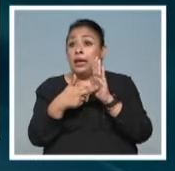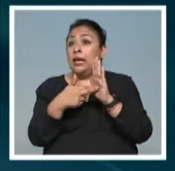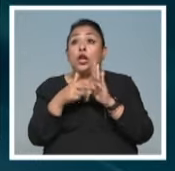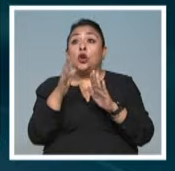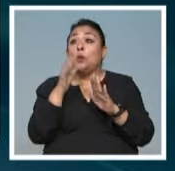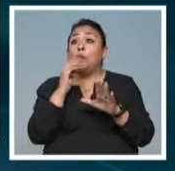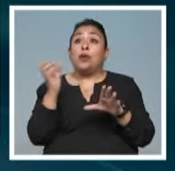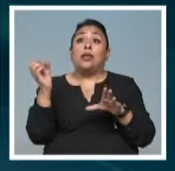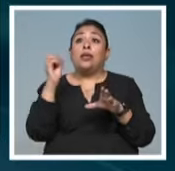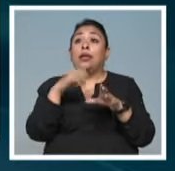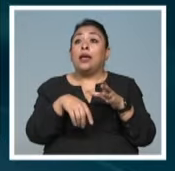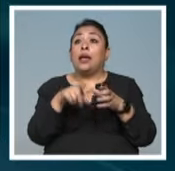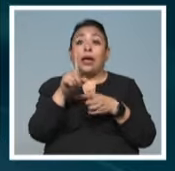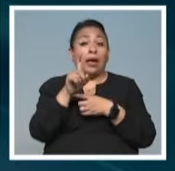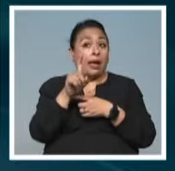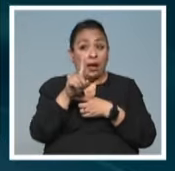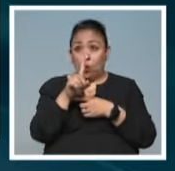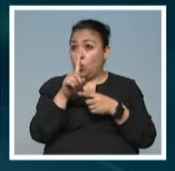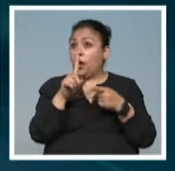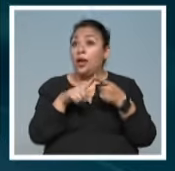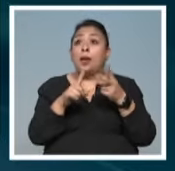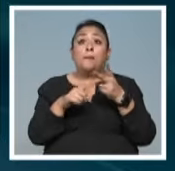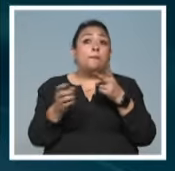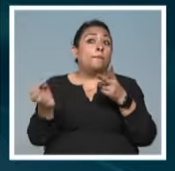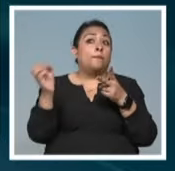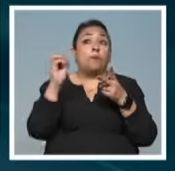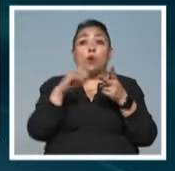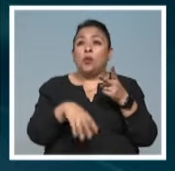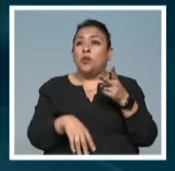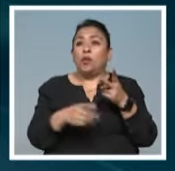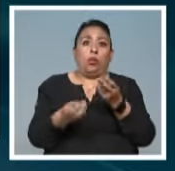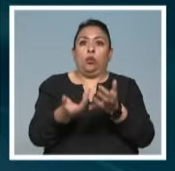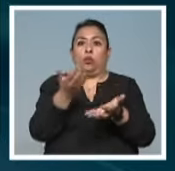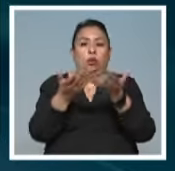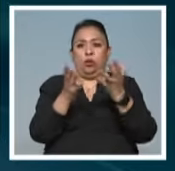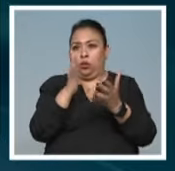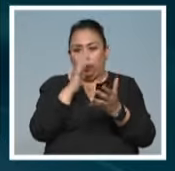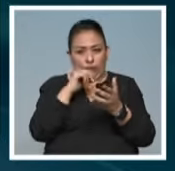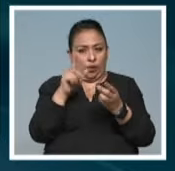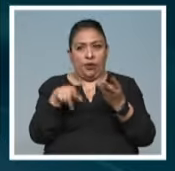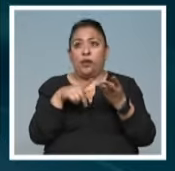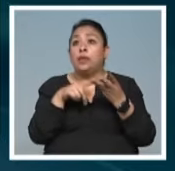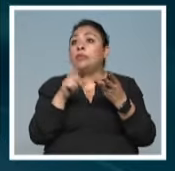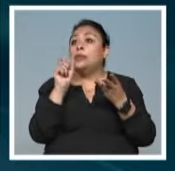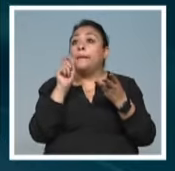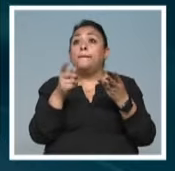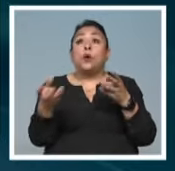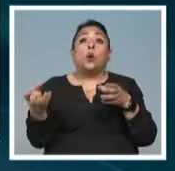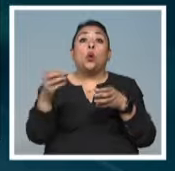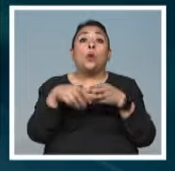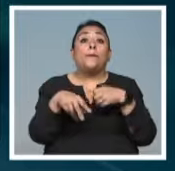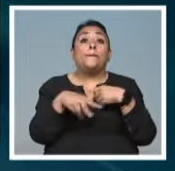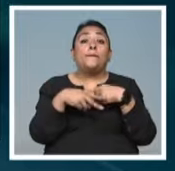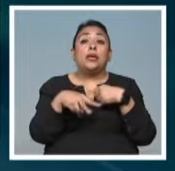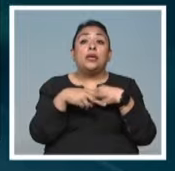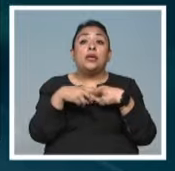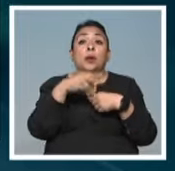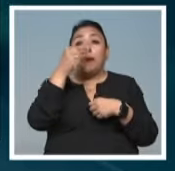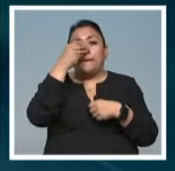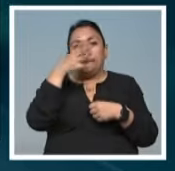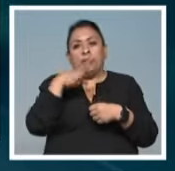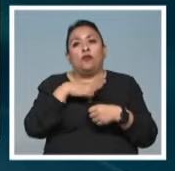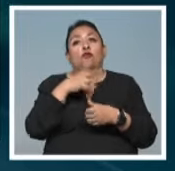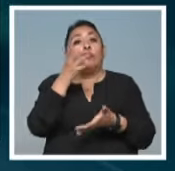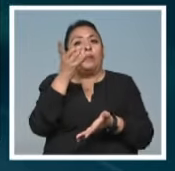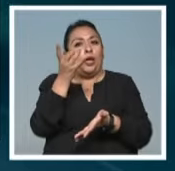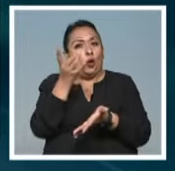poder ingresarse líquidos, no iban a poder ingresar flamables y no iban a poder ingresar vidrio. Y el perfume fue el único